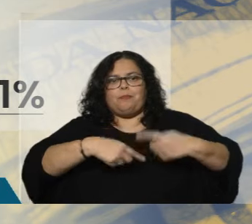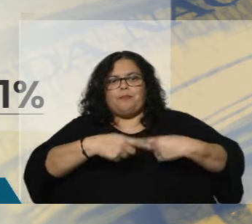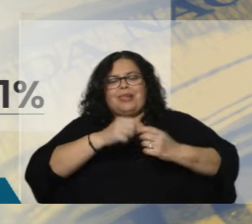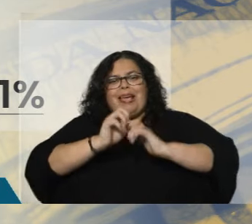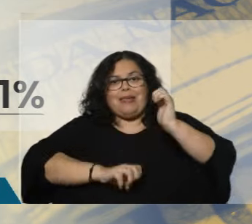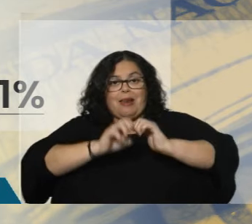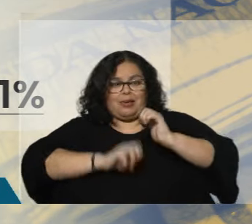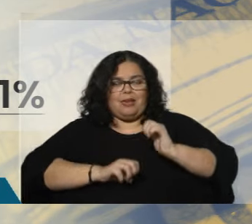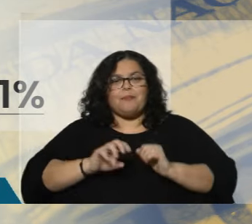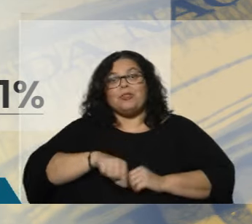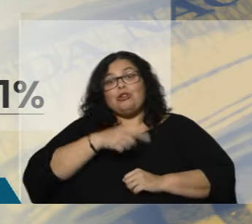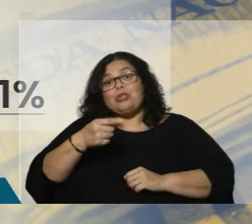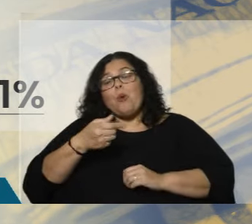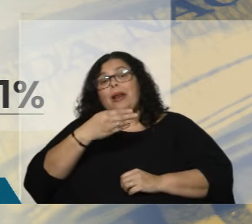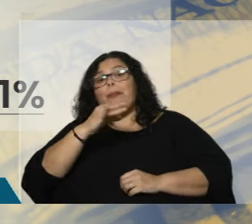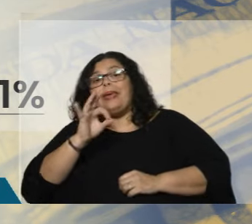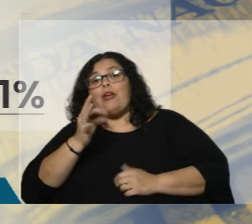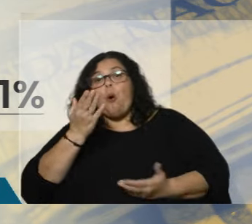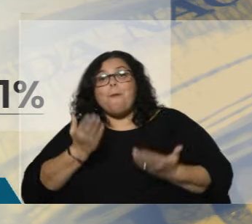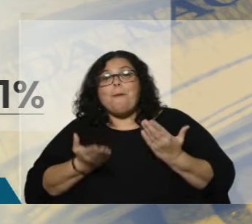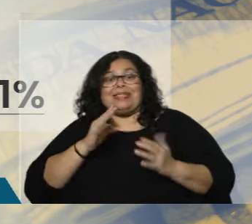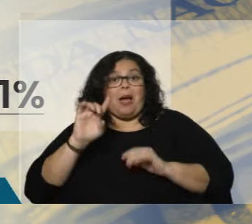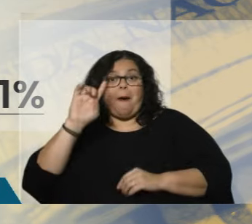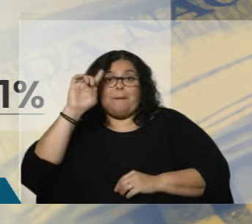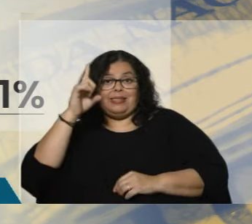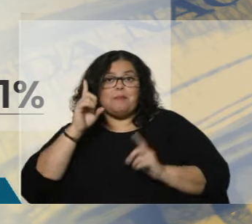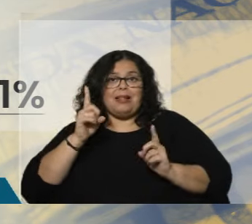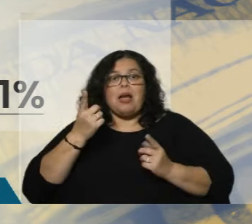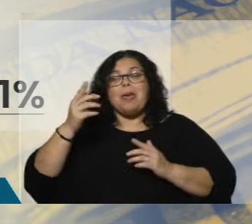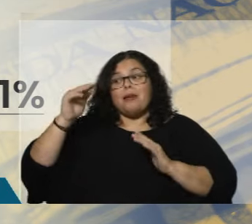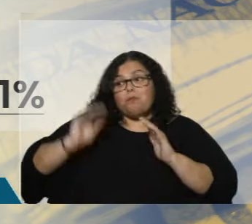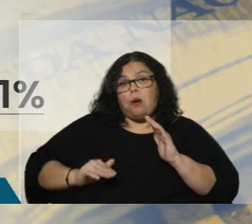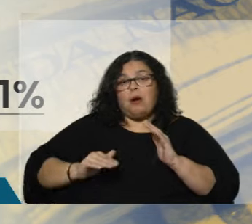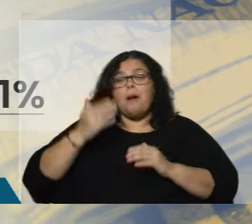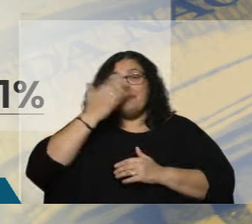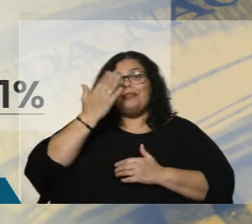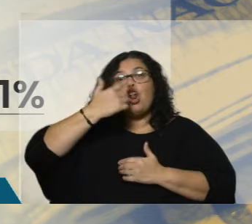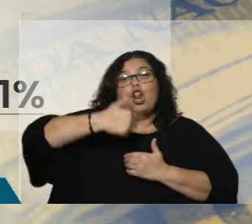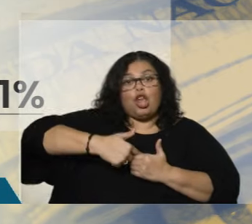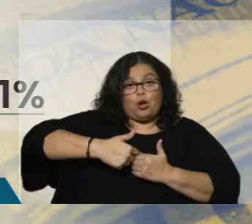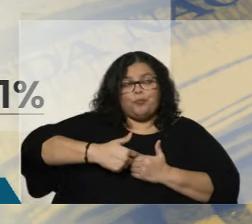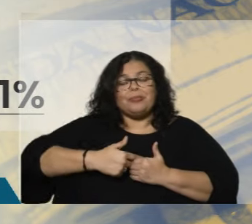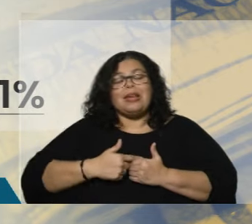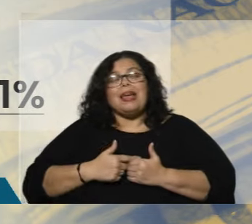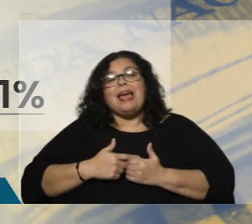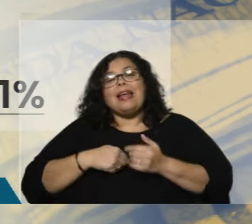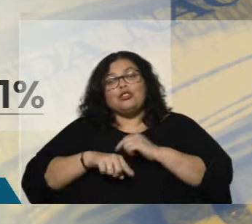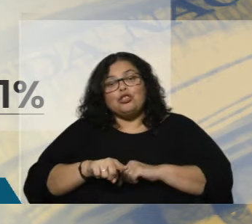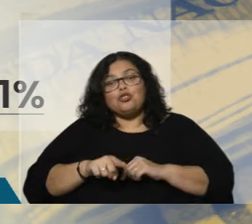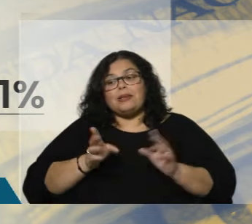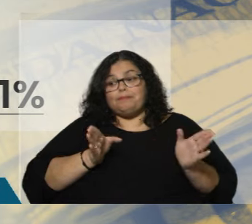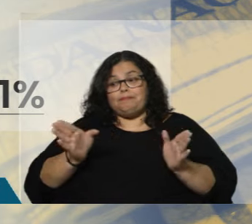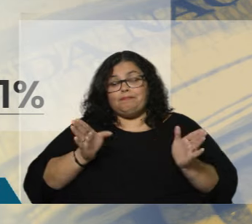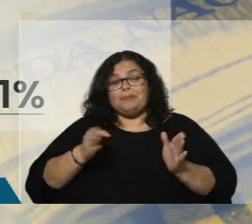la principal fuente. Cayó el peso de los combustibles fósiles, cercano a su mínimo histórico. La brecha entre la